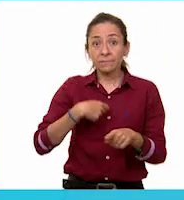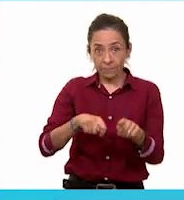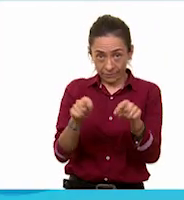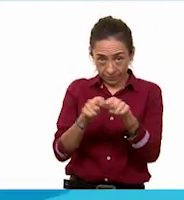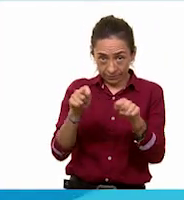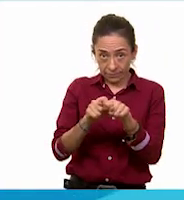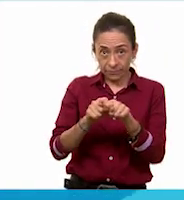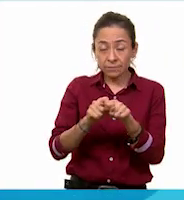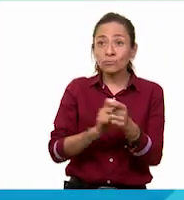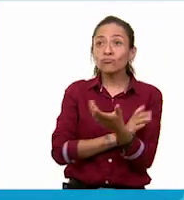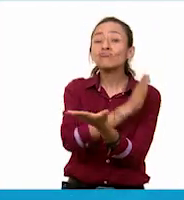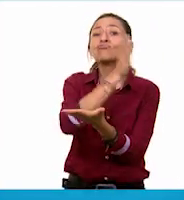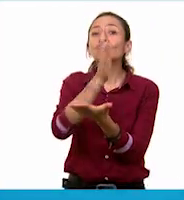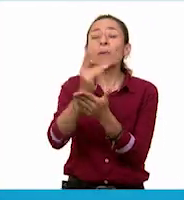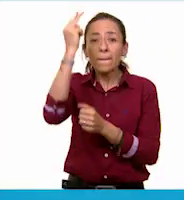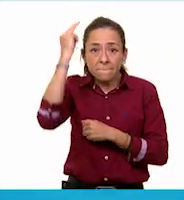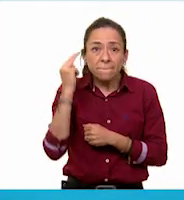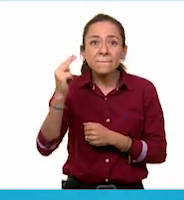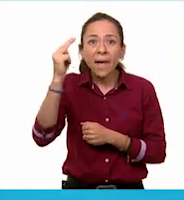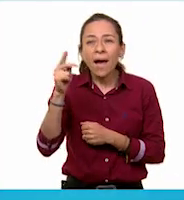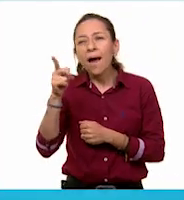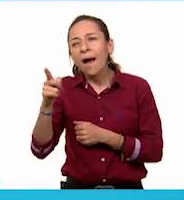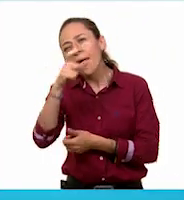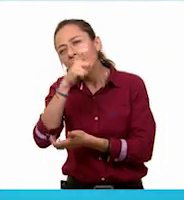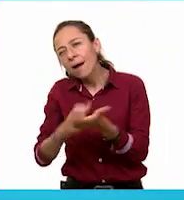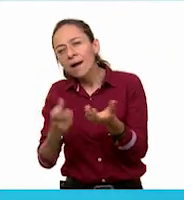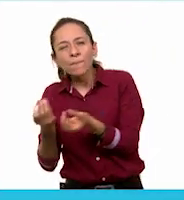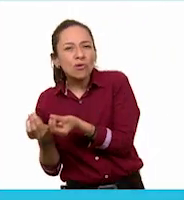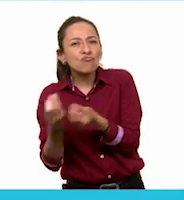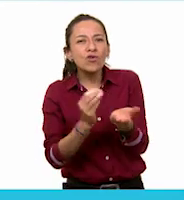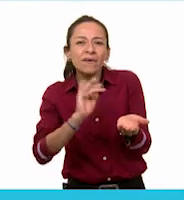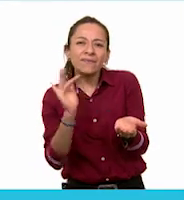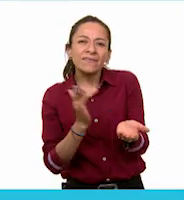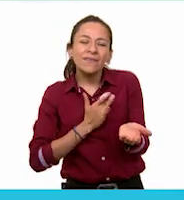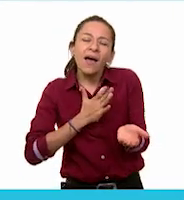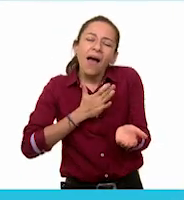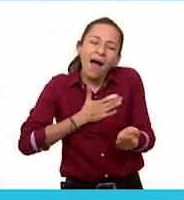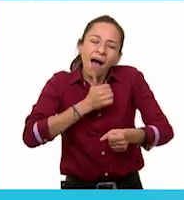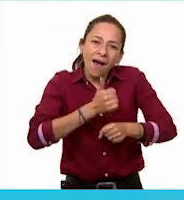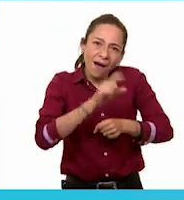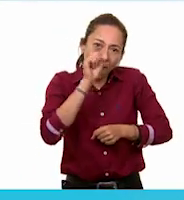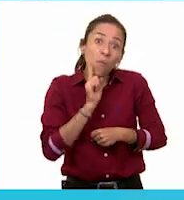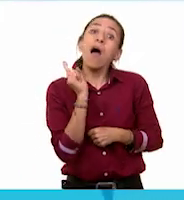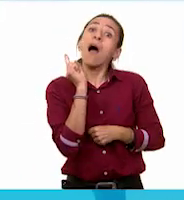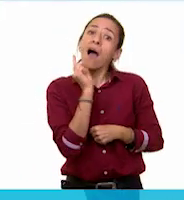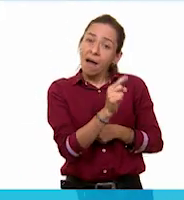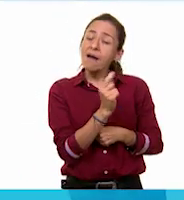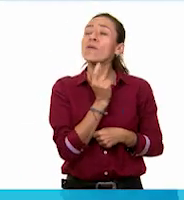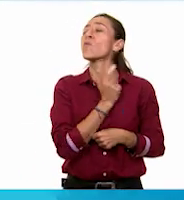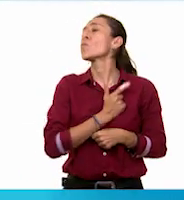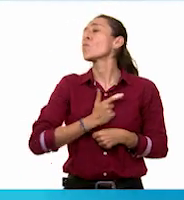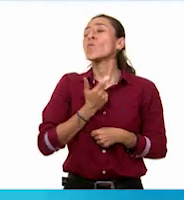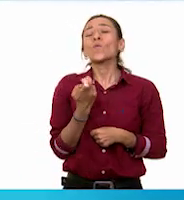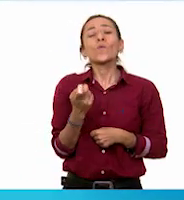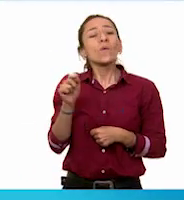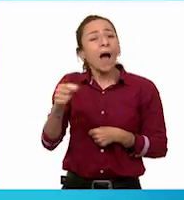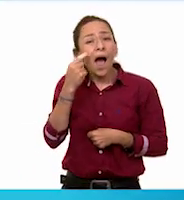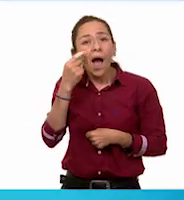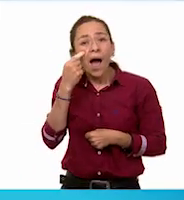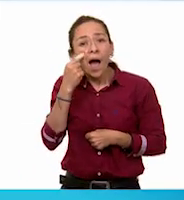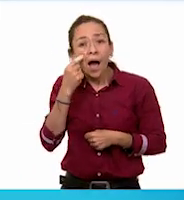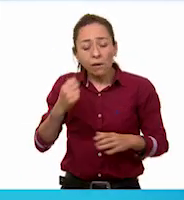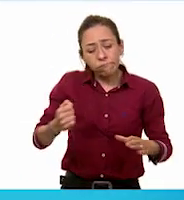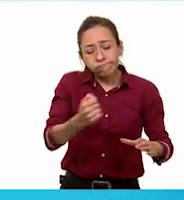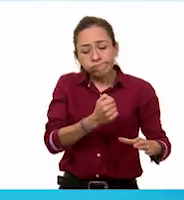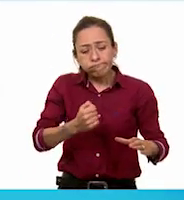se la tocó como recuerdo a mi abuelita. A ella le gusta mucho usarla porque no se calienta al cocinar. Creo que si